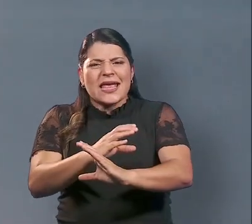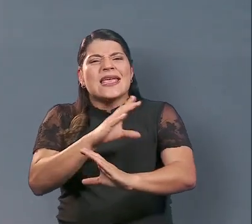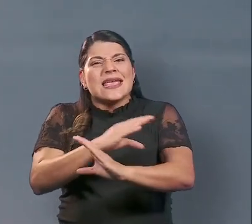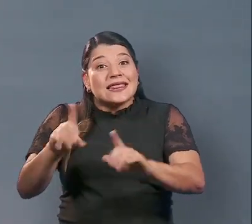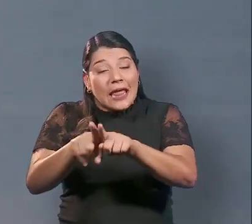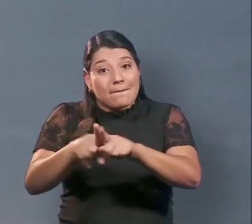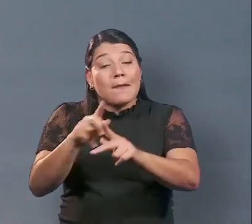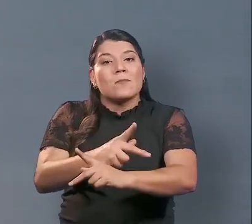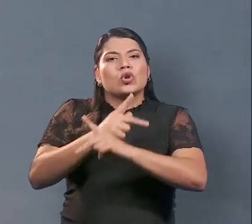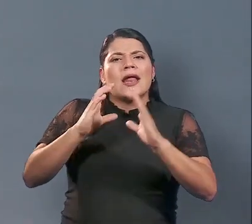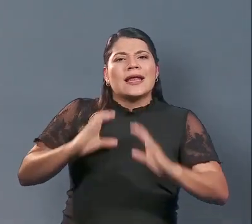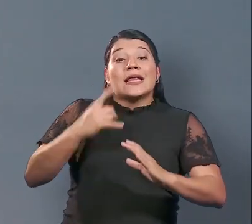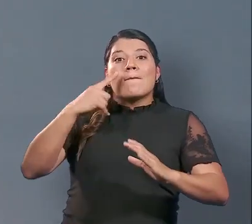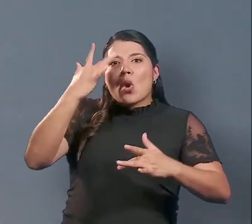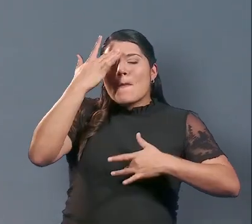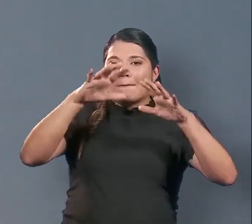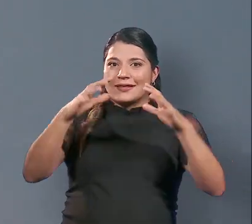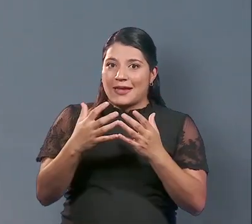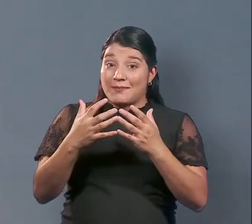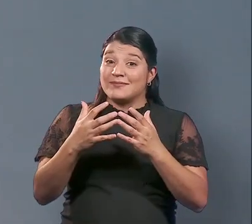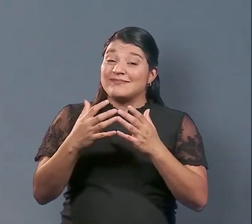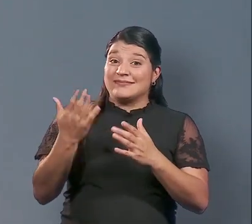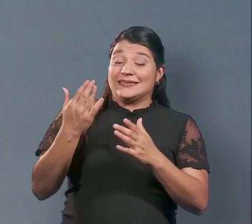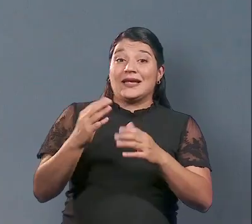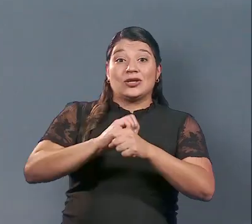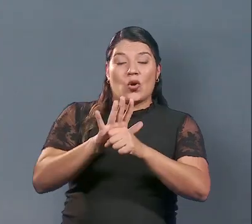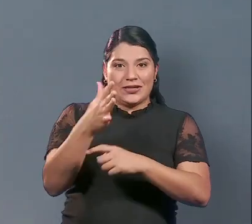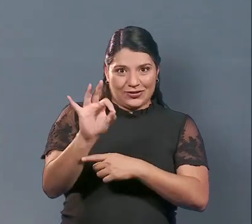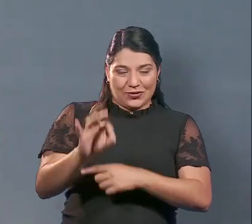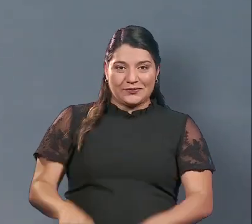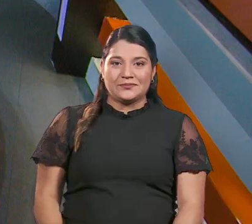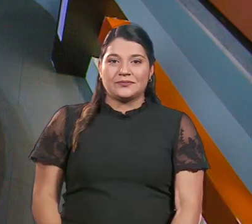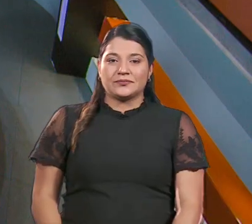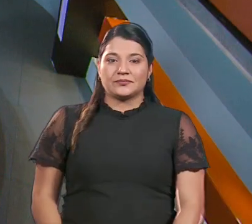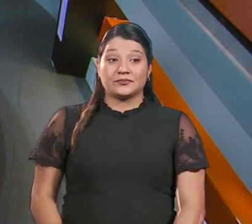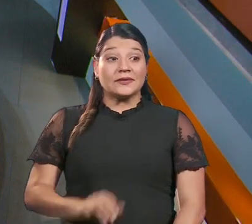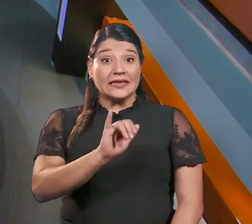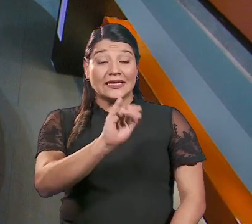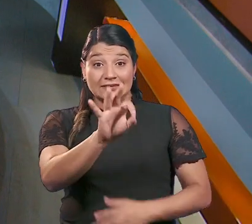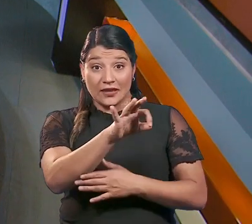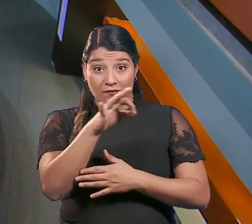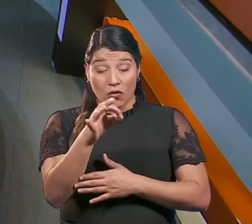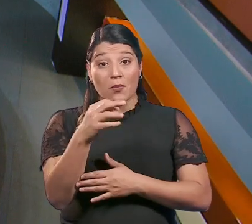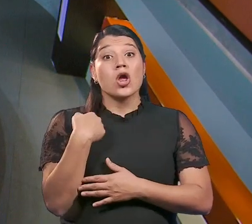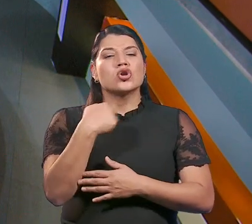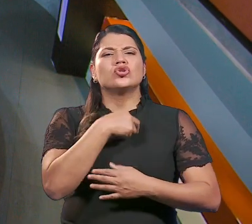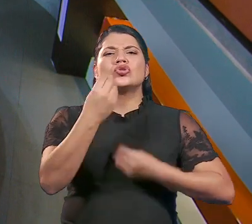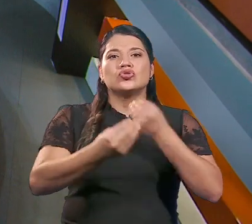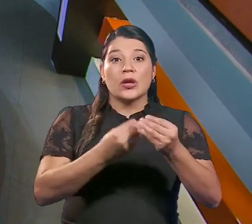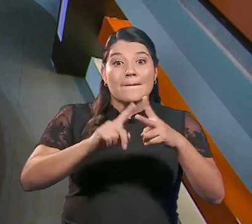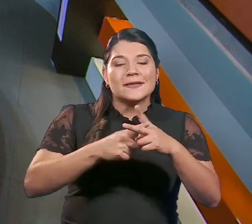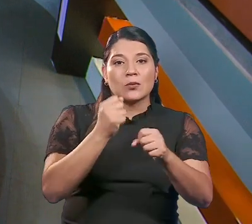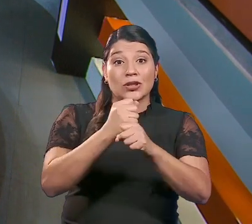proteger a nuestros colaboradores y a nuestros clientes de la pandemia causada por el COVID-19. Es así como movimos a la